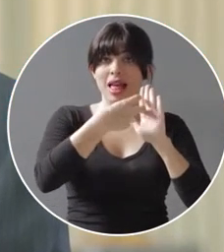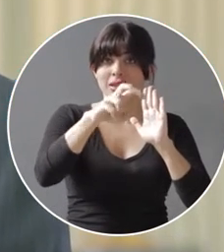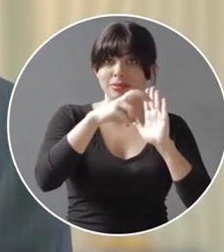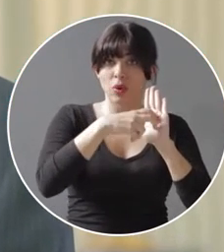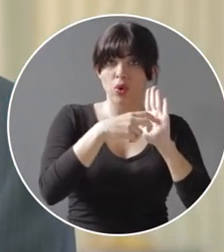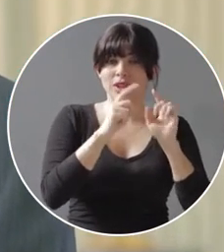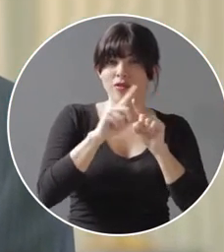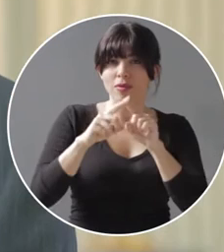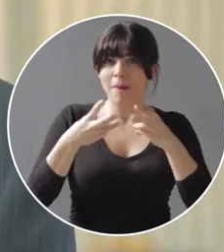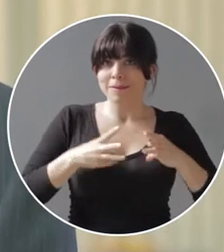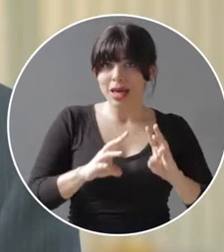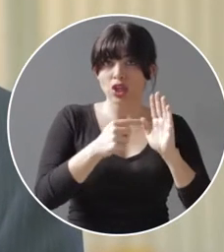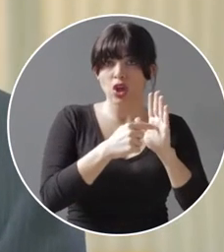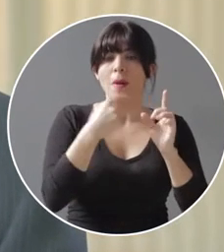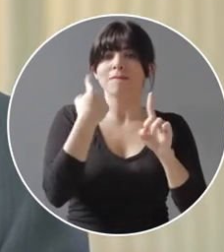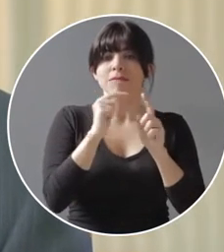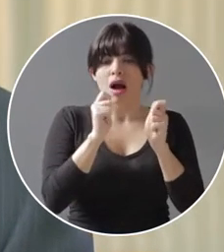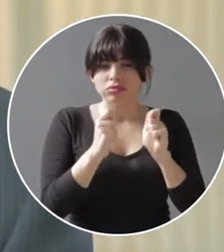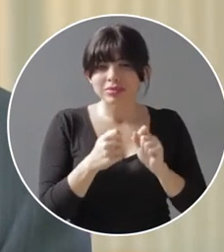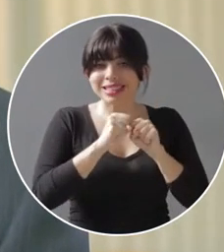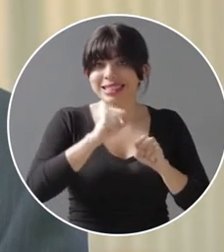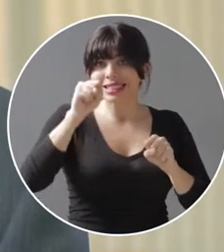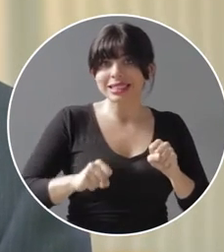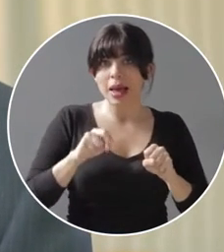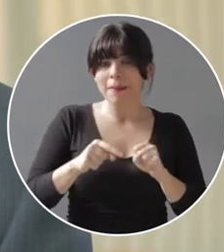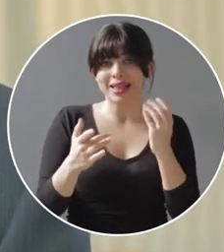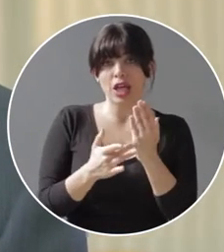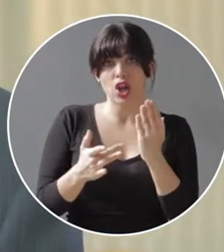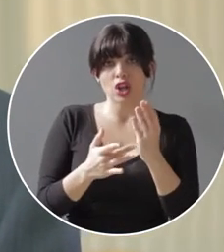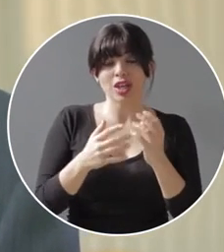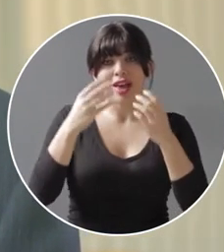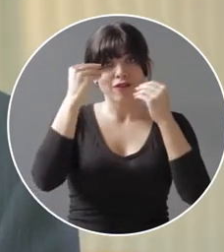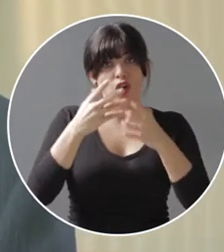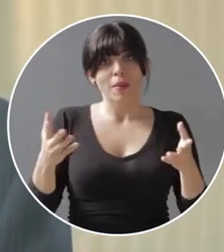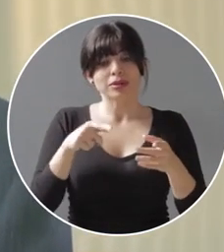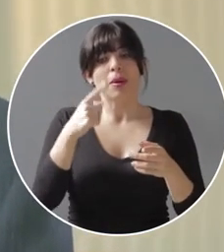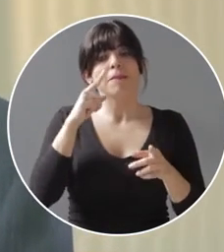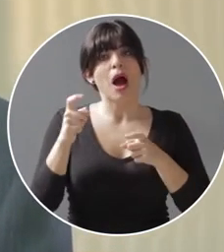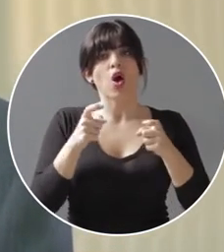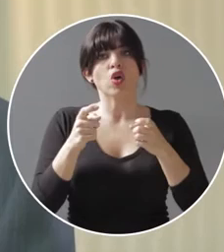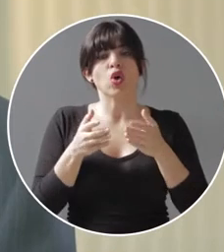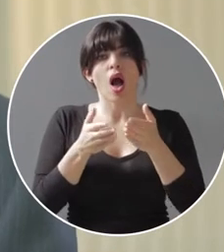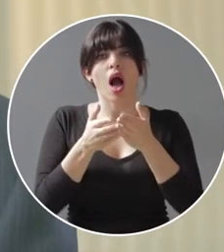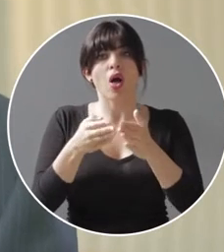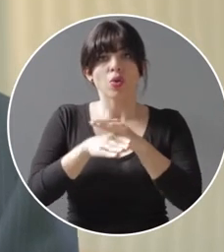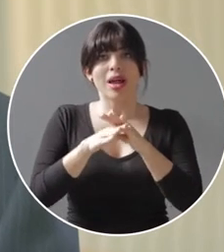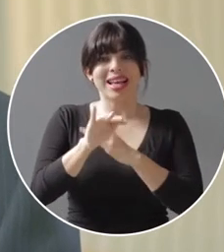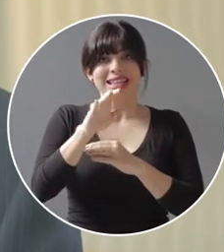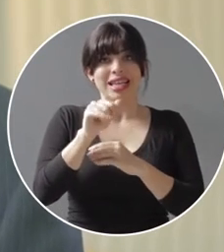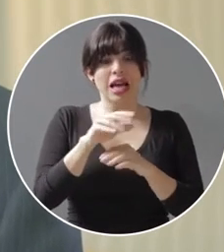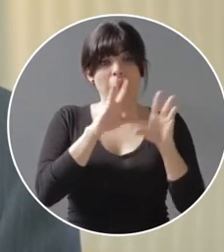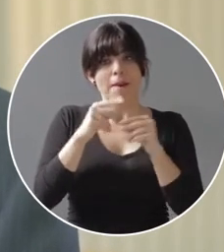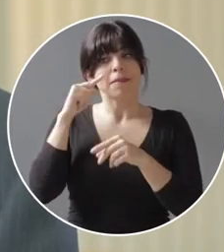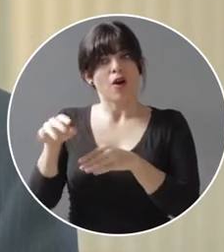transporte multimodal y se hicieron las modificaciones al sistema de tecnología de información para el control aduanero TICA.